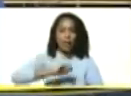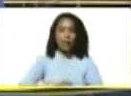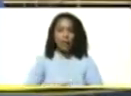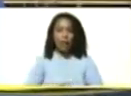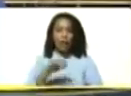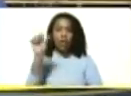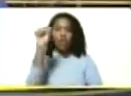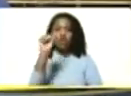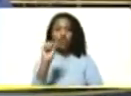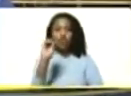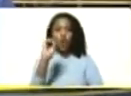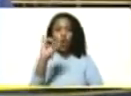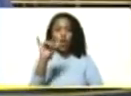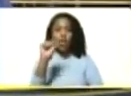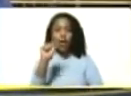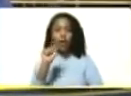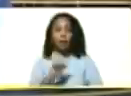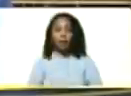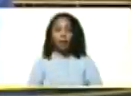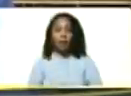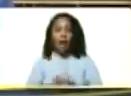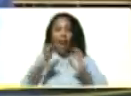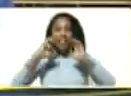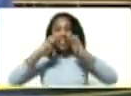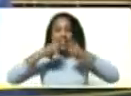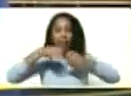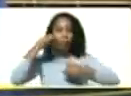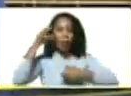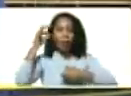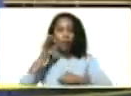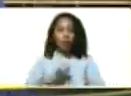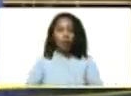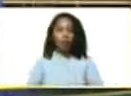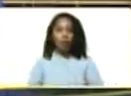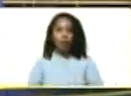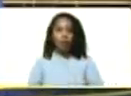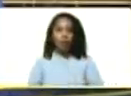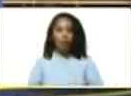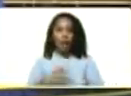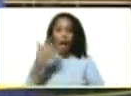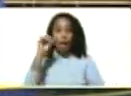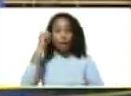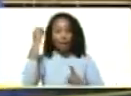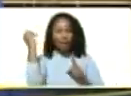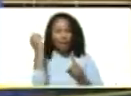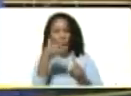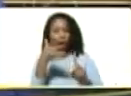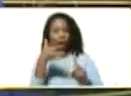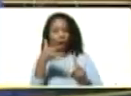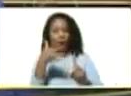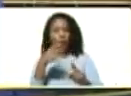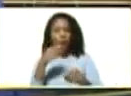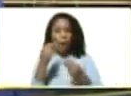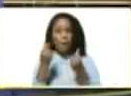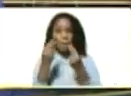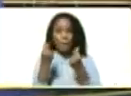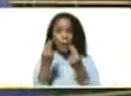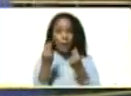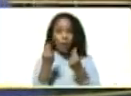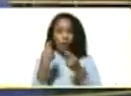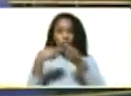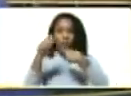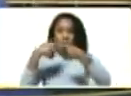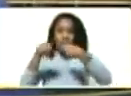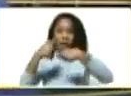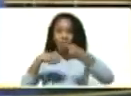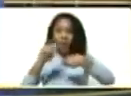soya, el maíz amarillo. Ha impactado el precio con que se vende